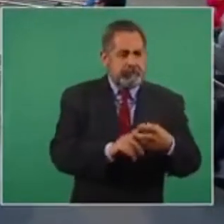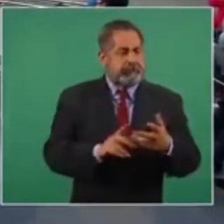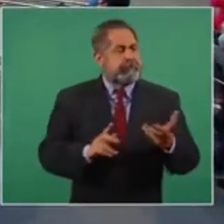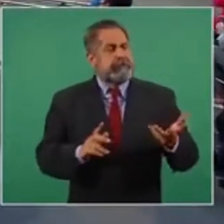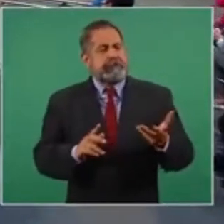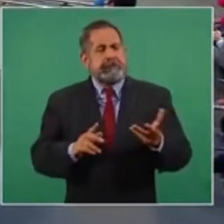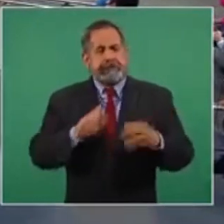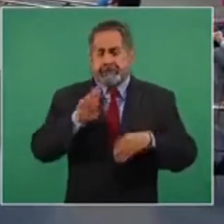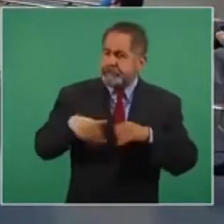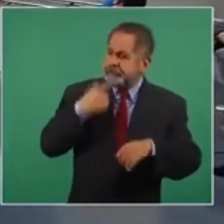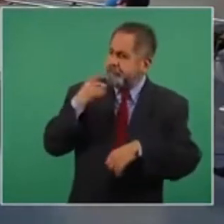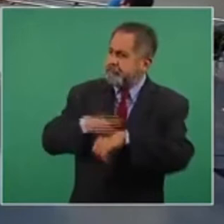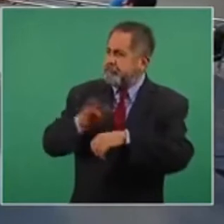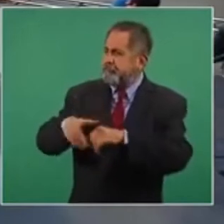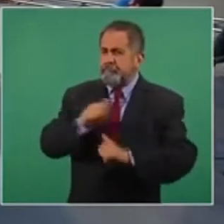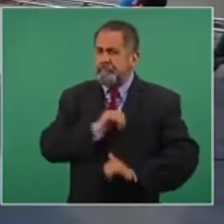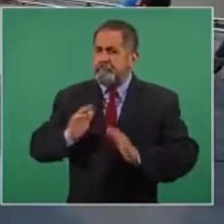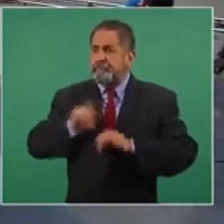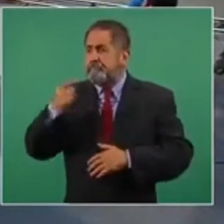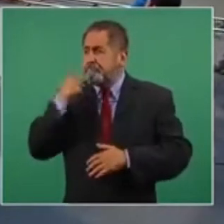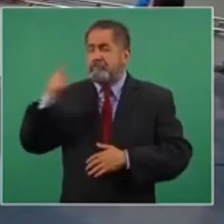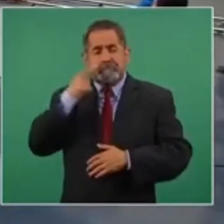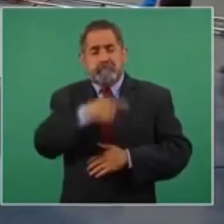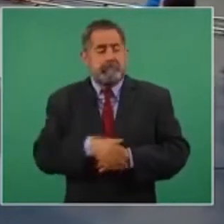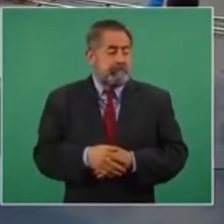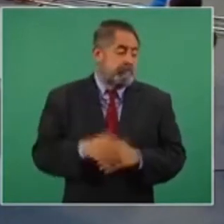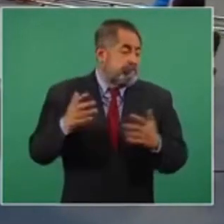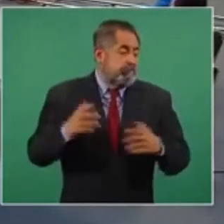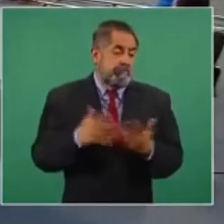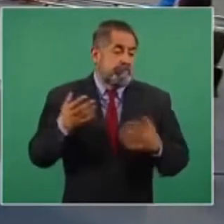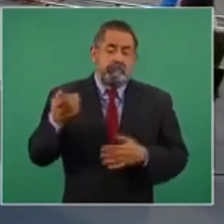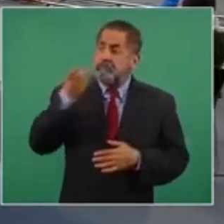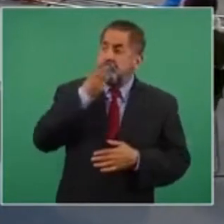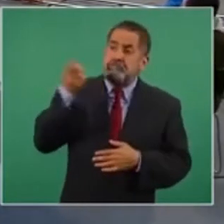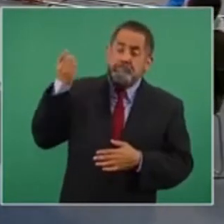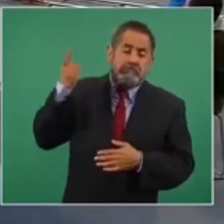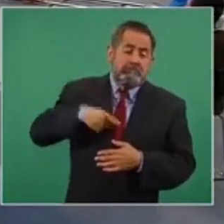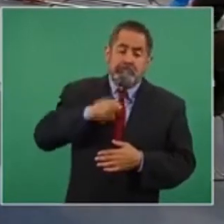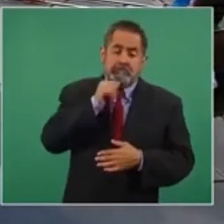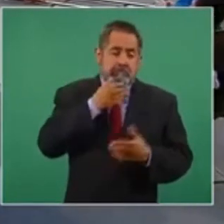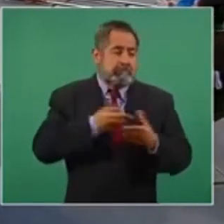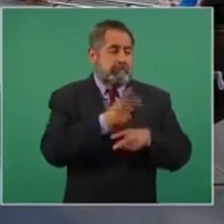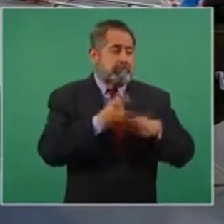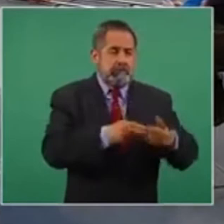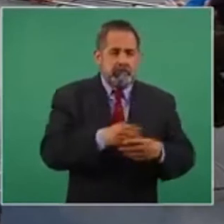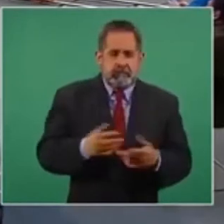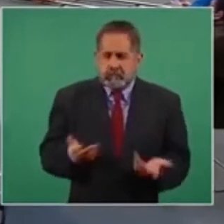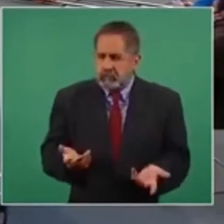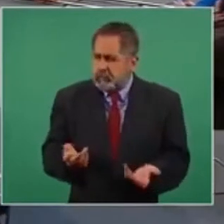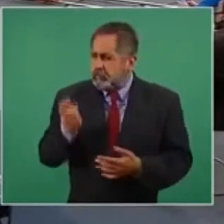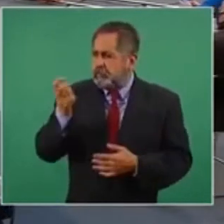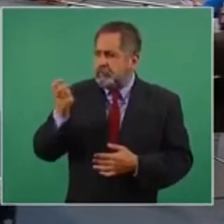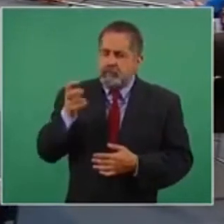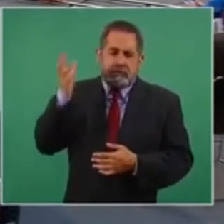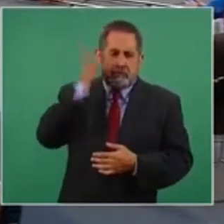les reportamos a los militares. Y lo único que nos dice, pues no tenemos orden de salir. Entonces, por eso nos vimos obligados